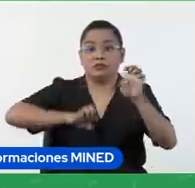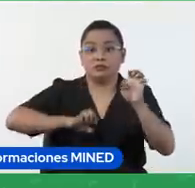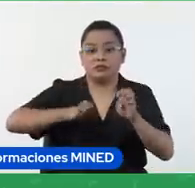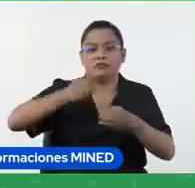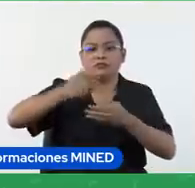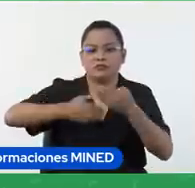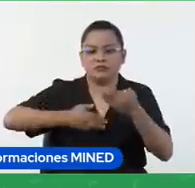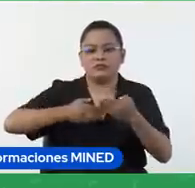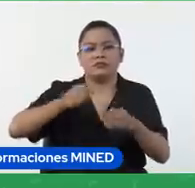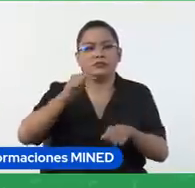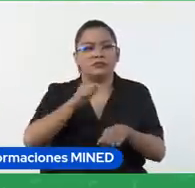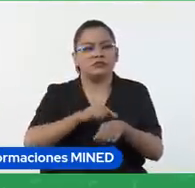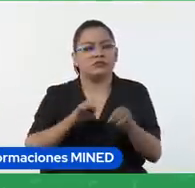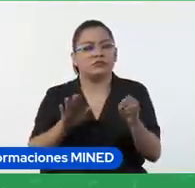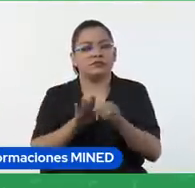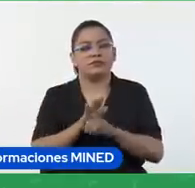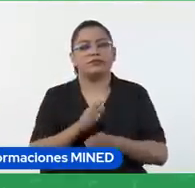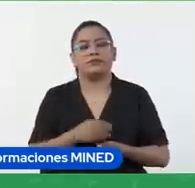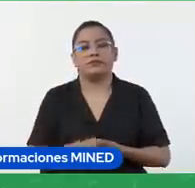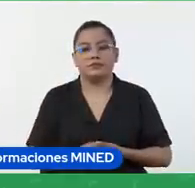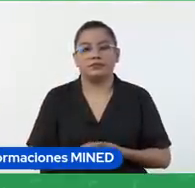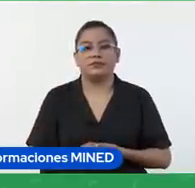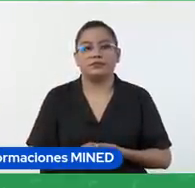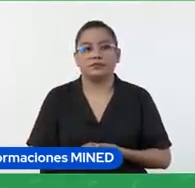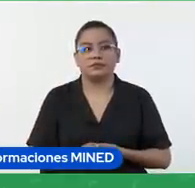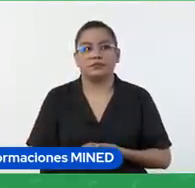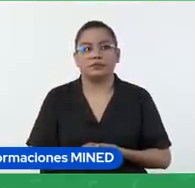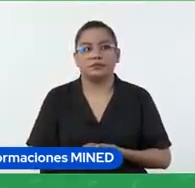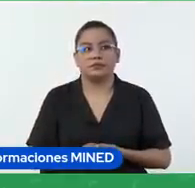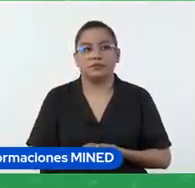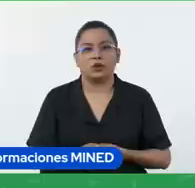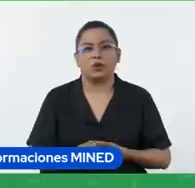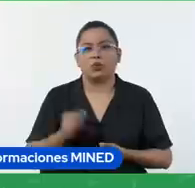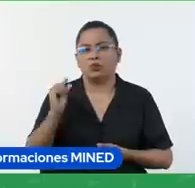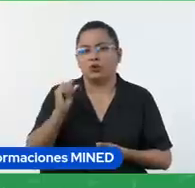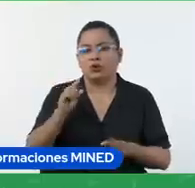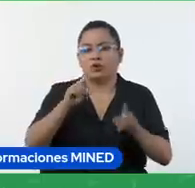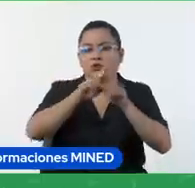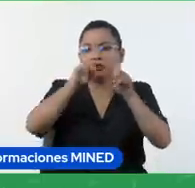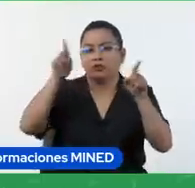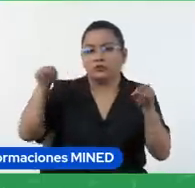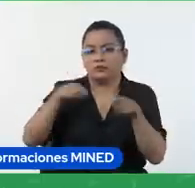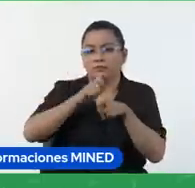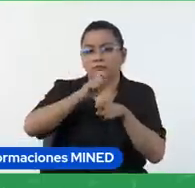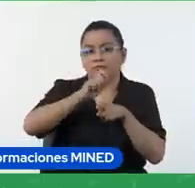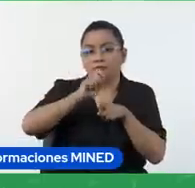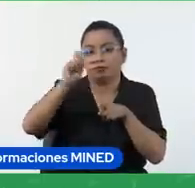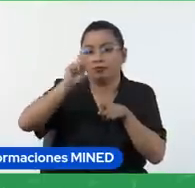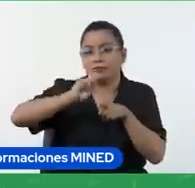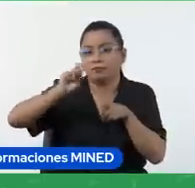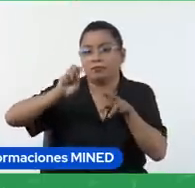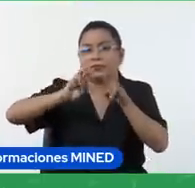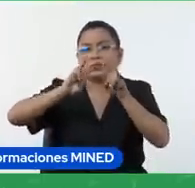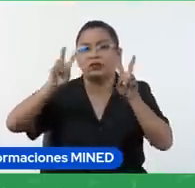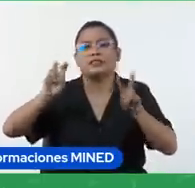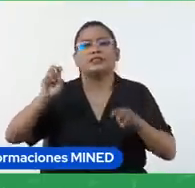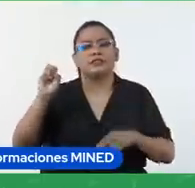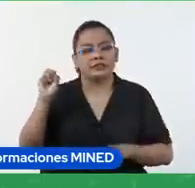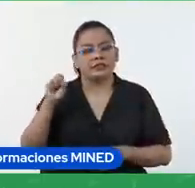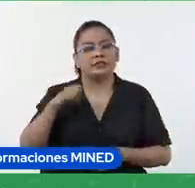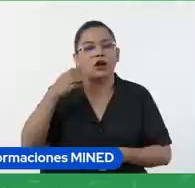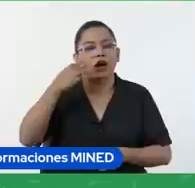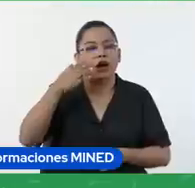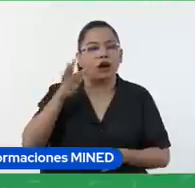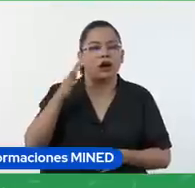proceso bien un poco de jambor si lo que vimos de herramientas fueron ejemplos fue mínimo pero para que